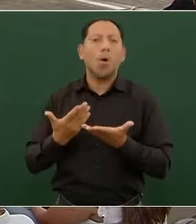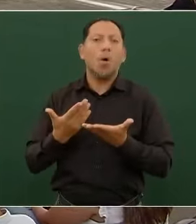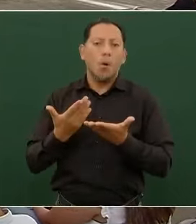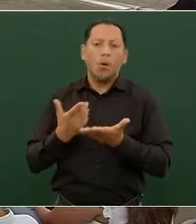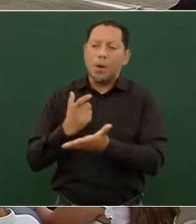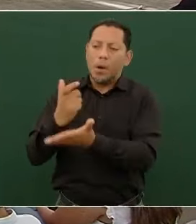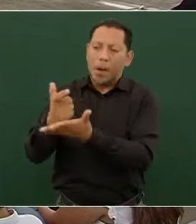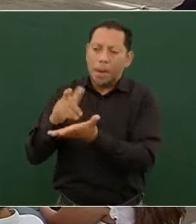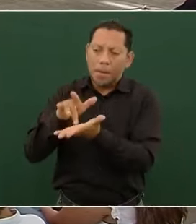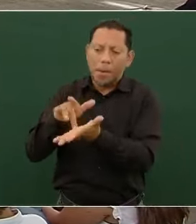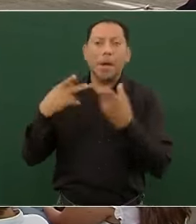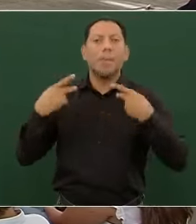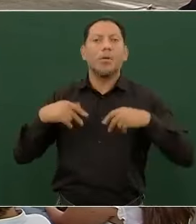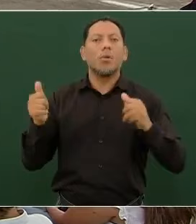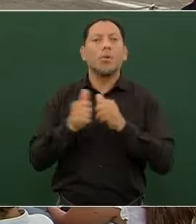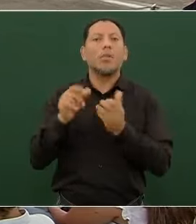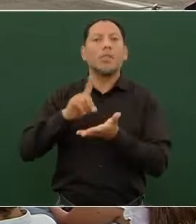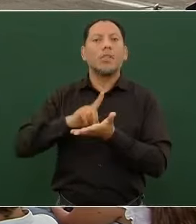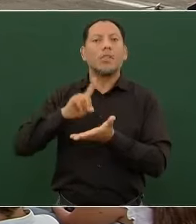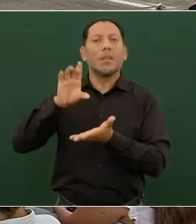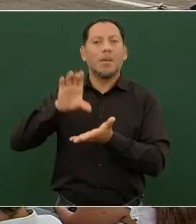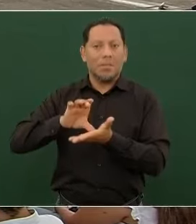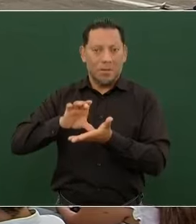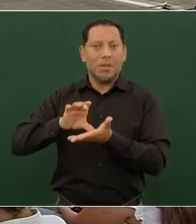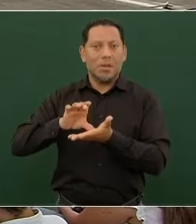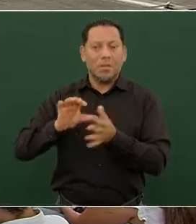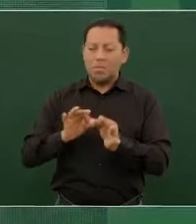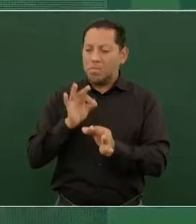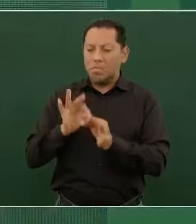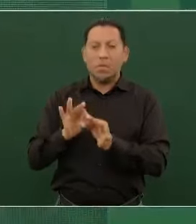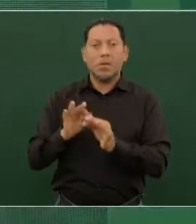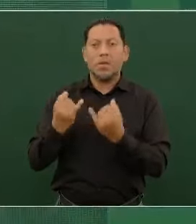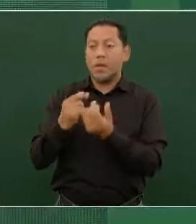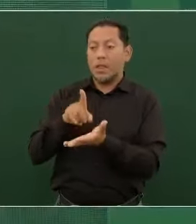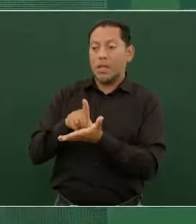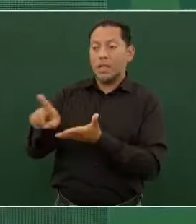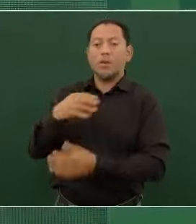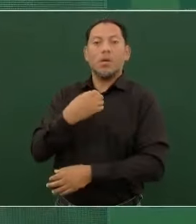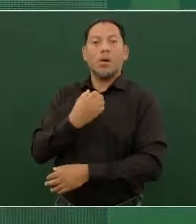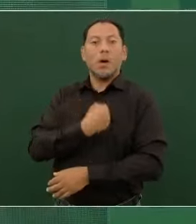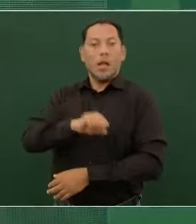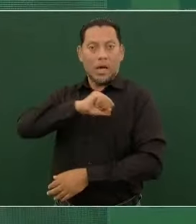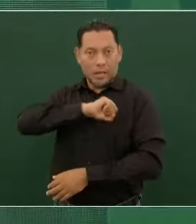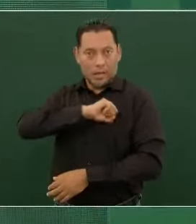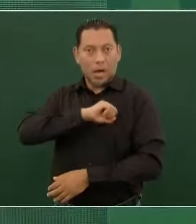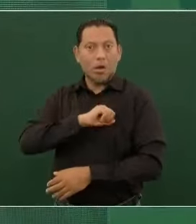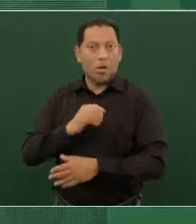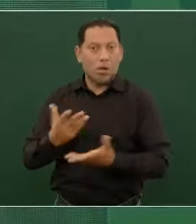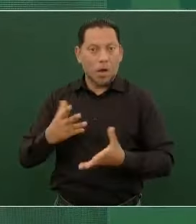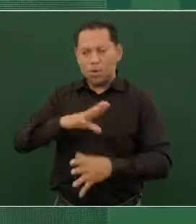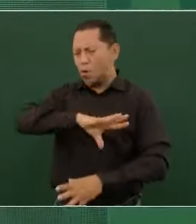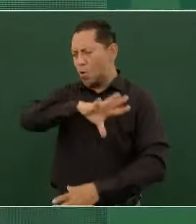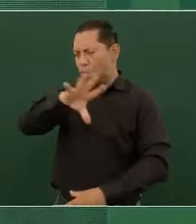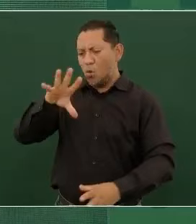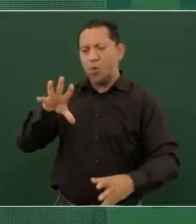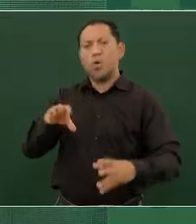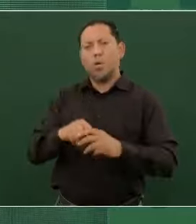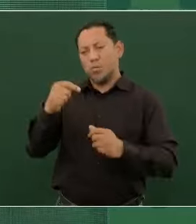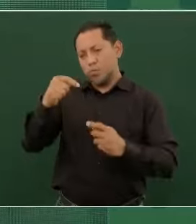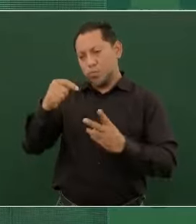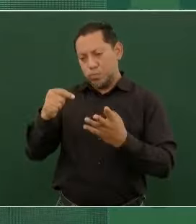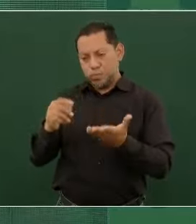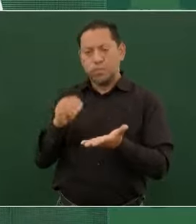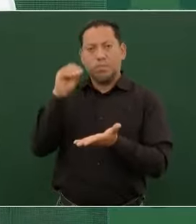pensión para personas con discapacidad, el derecho a la salud, todo eso ya se elevó